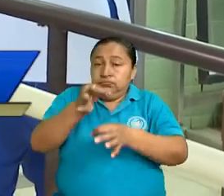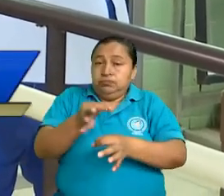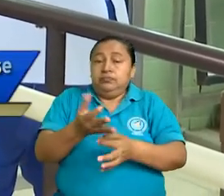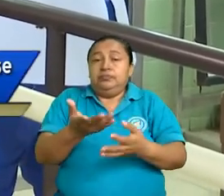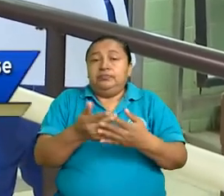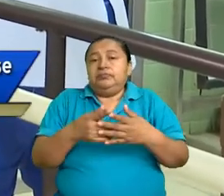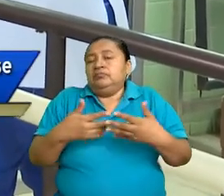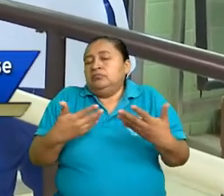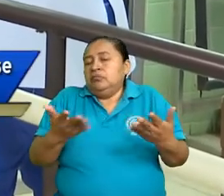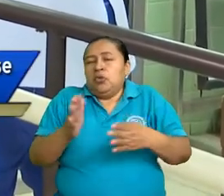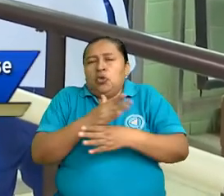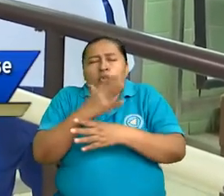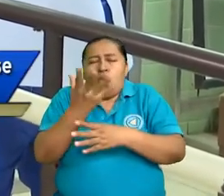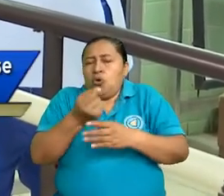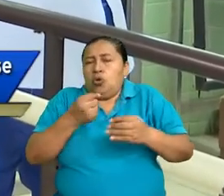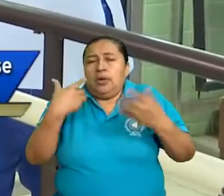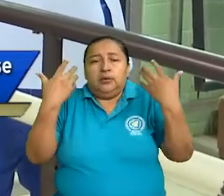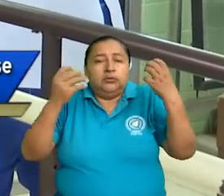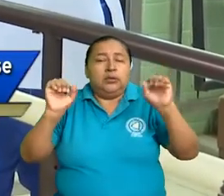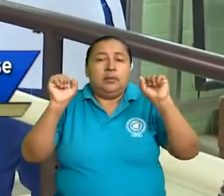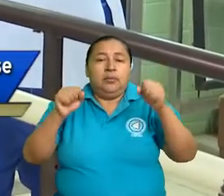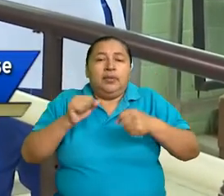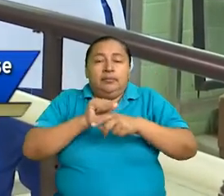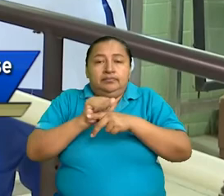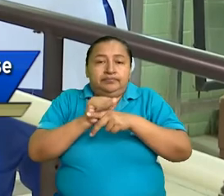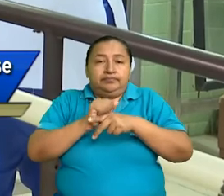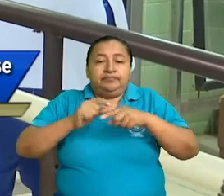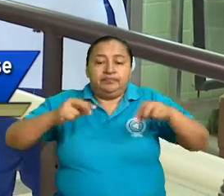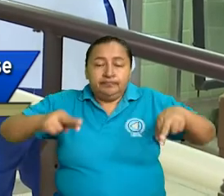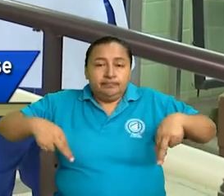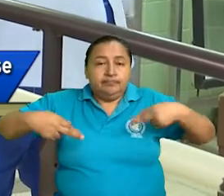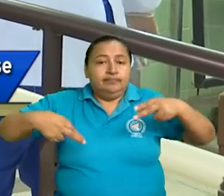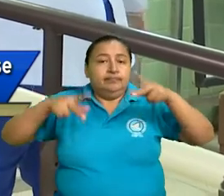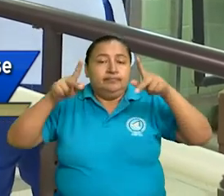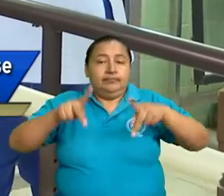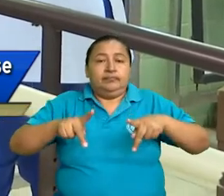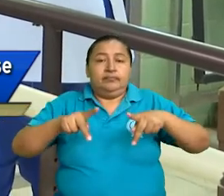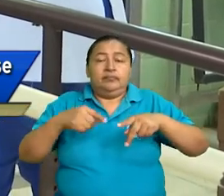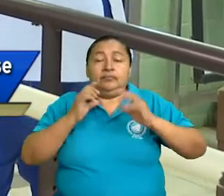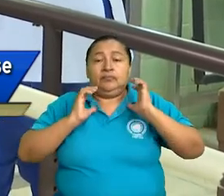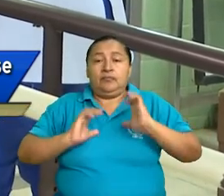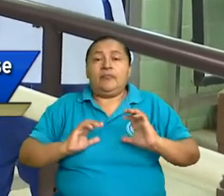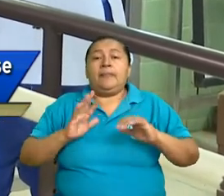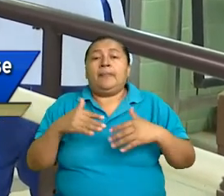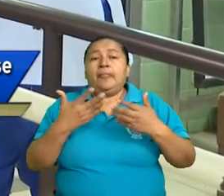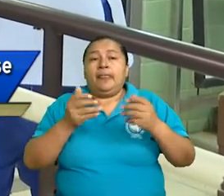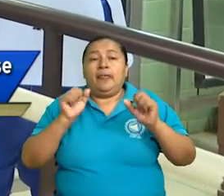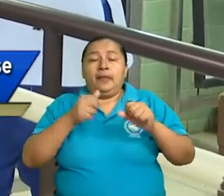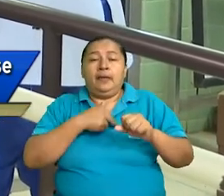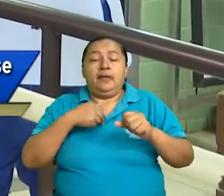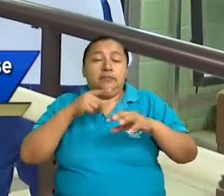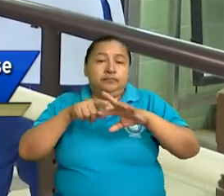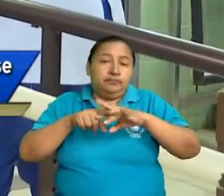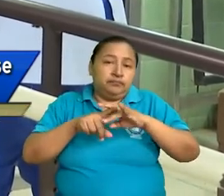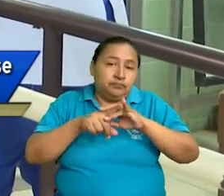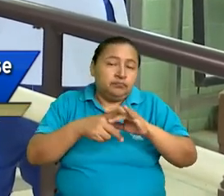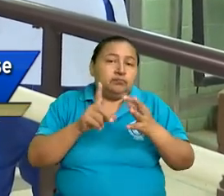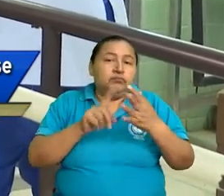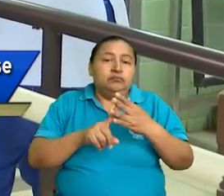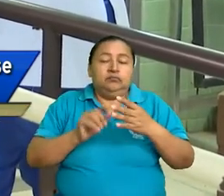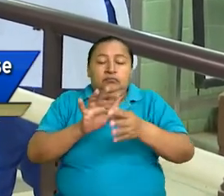de todos los elementos físicos, pero no solamente físicos, sino también psicológicos,